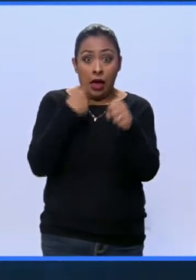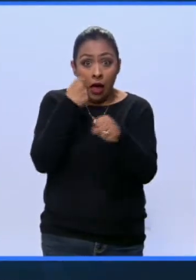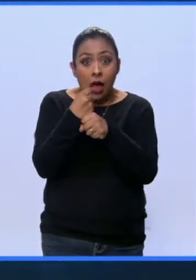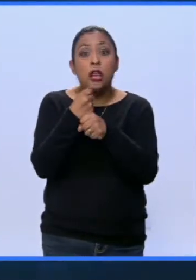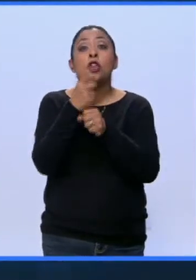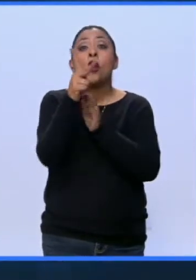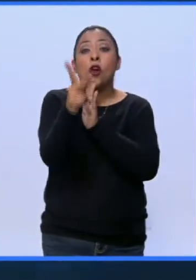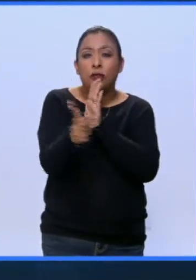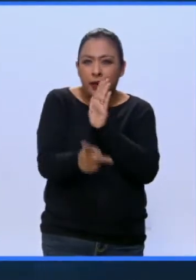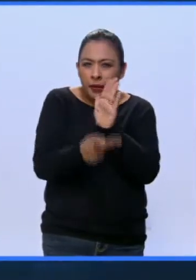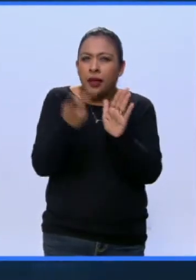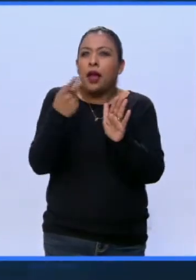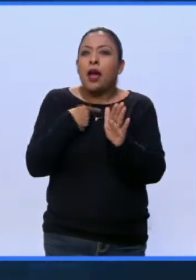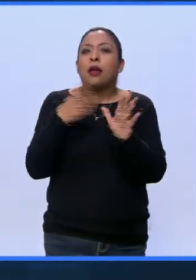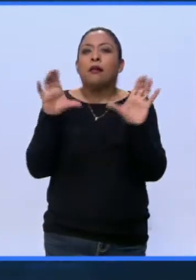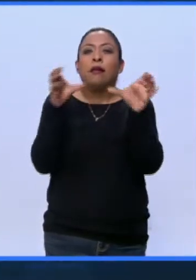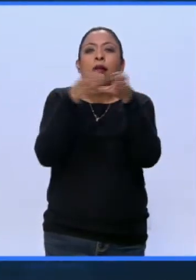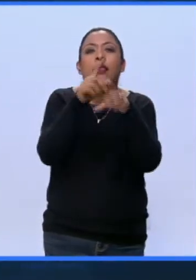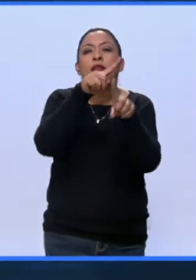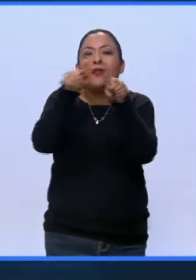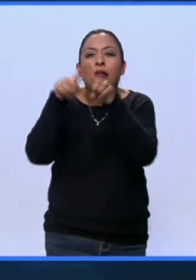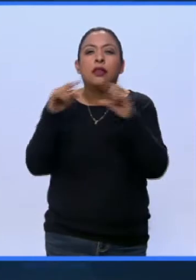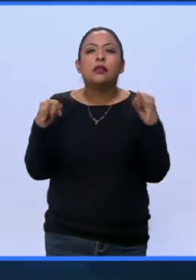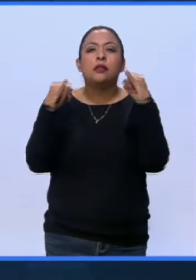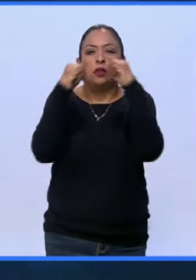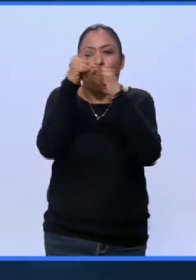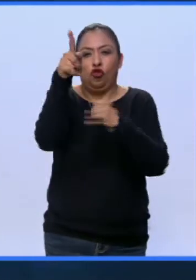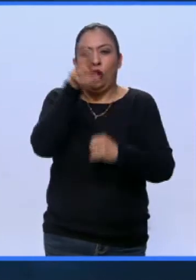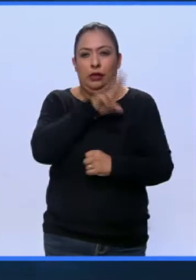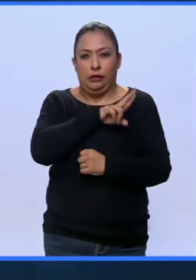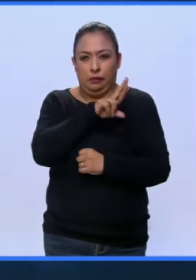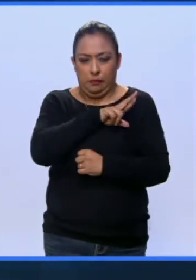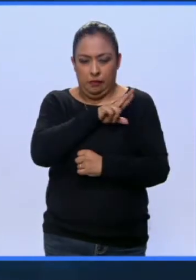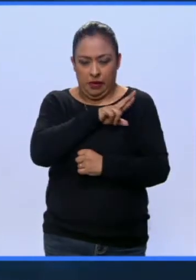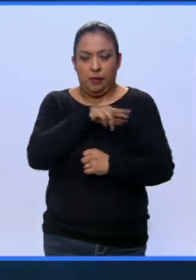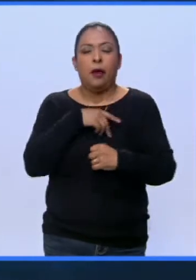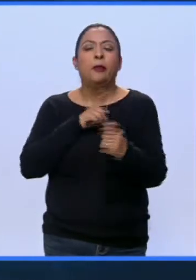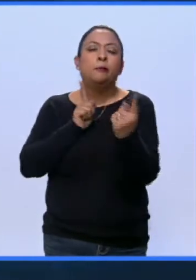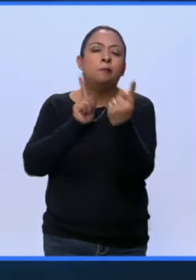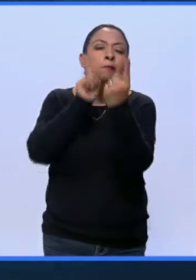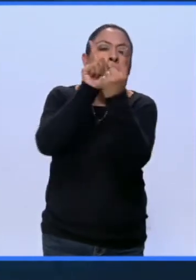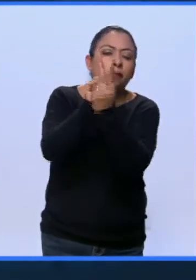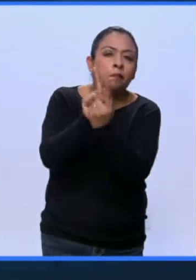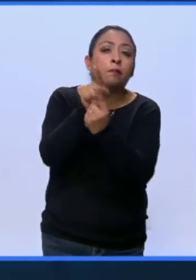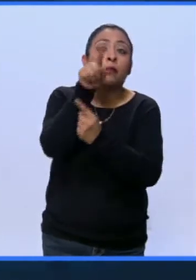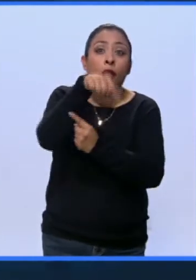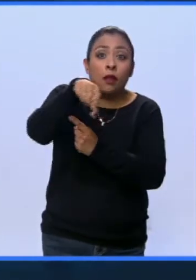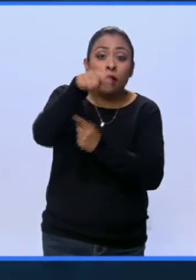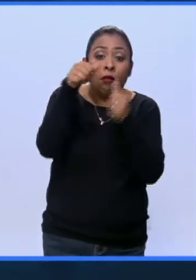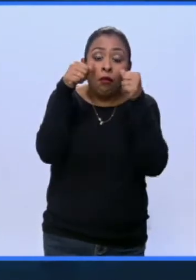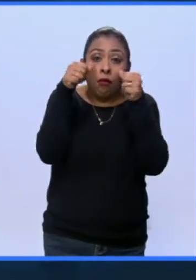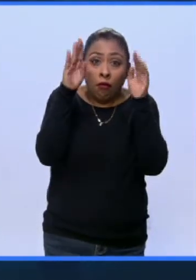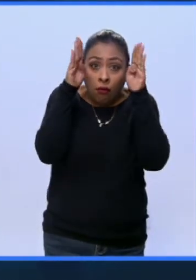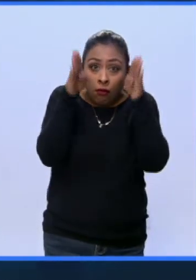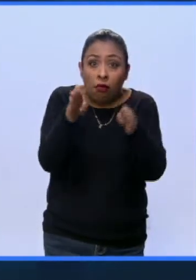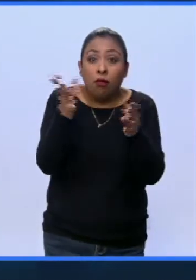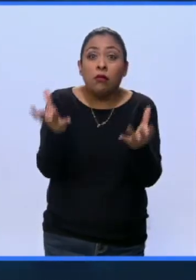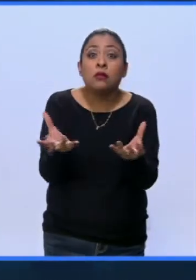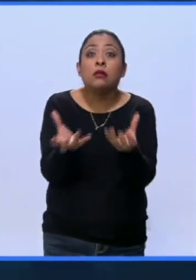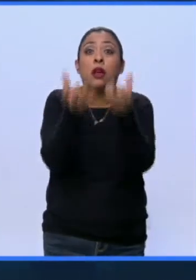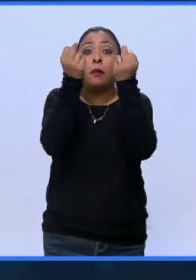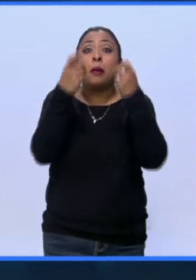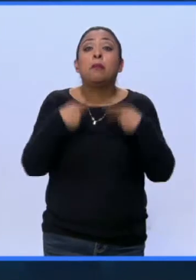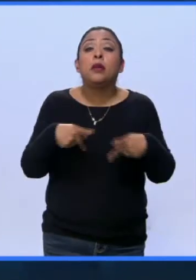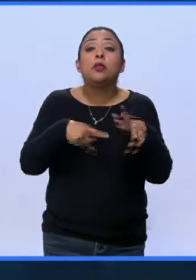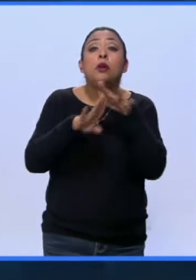particular estamos muy cerca de todas las organizaciones no governativas que se ocupan de la recolta en mar,